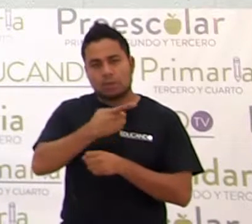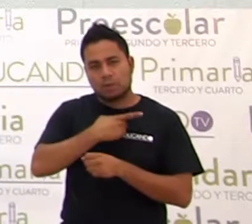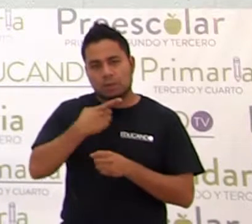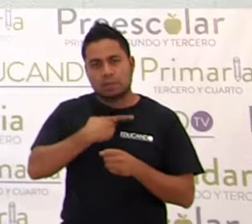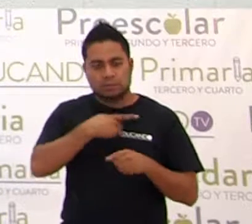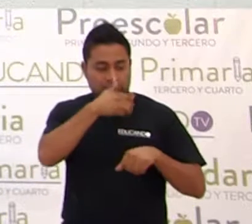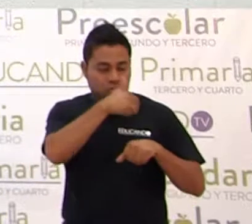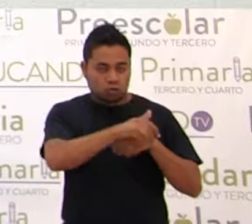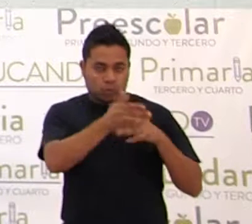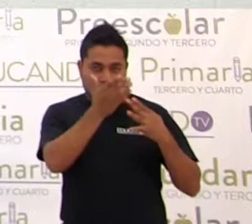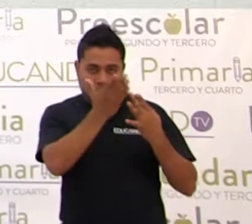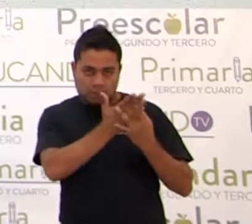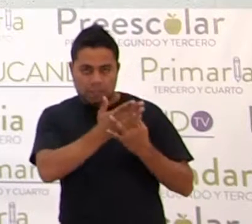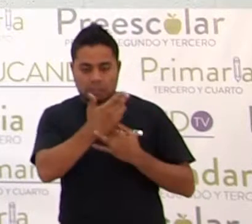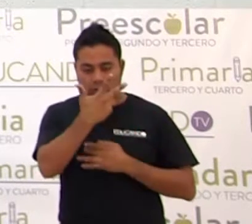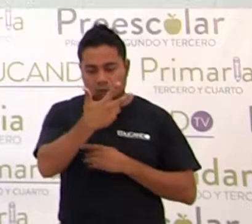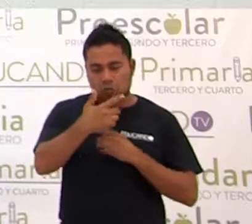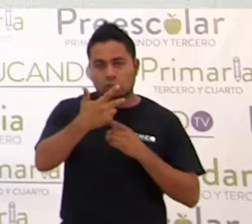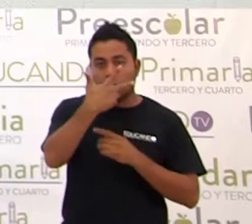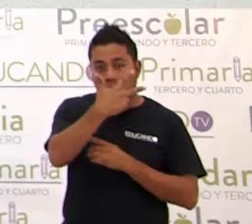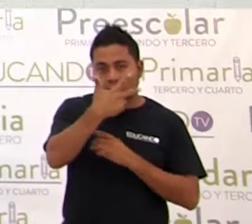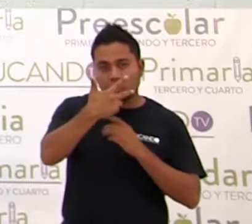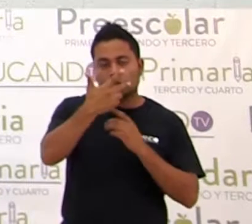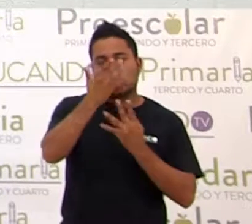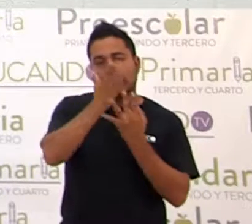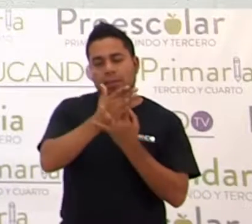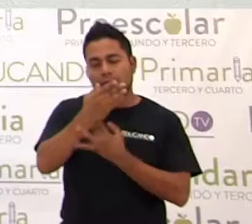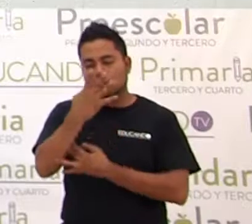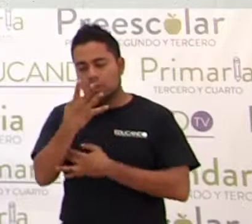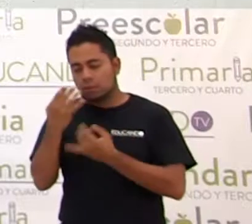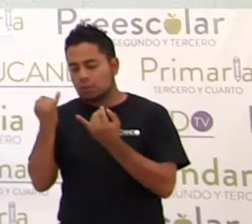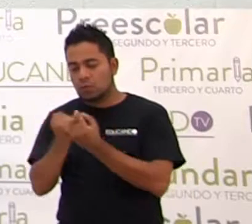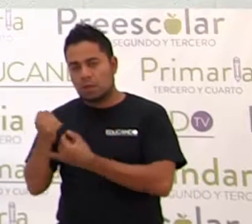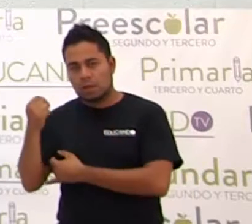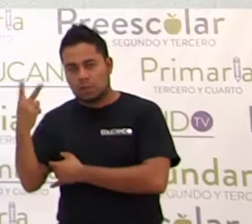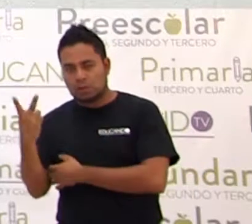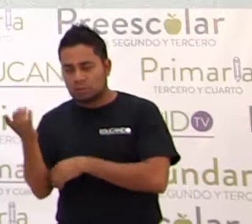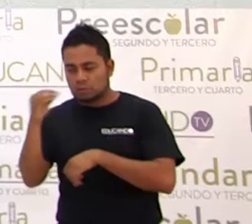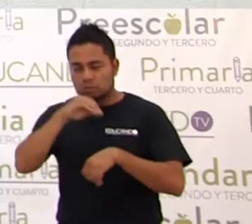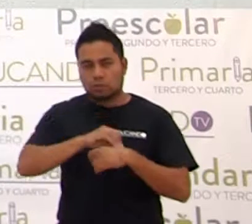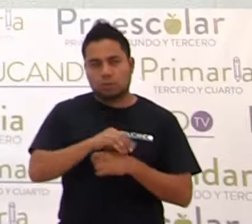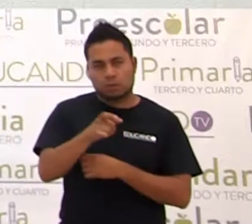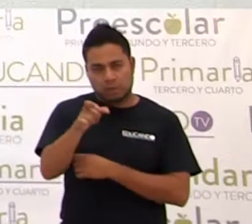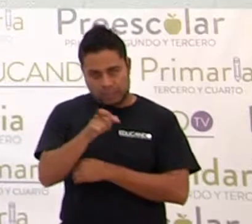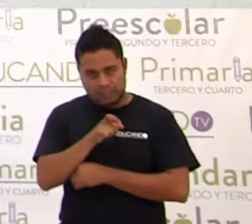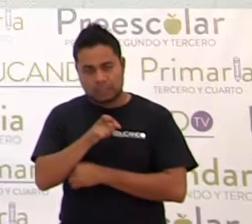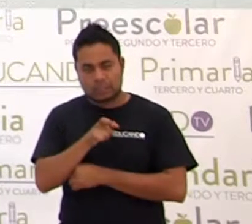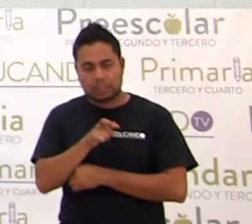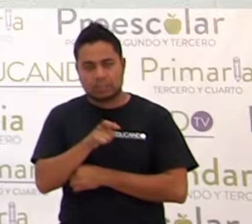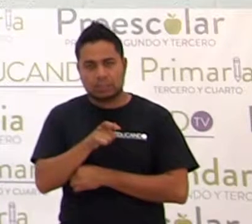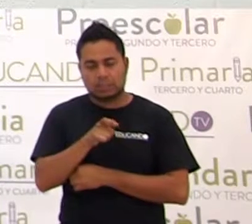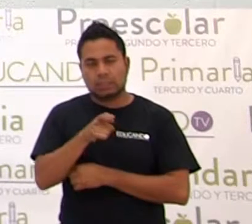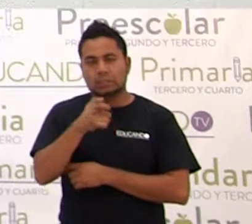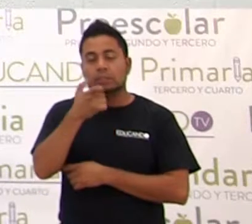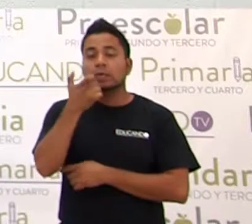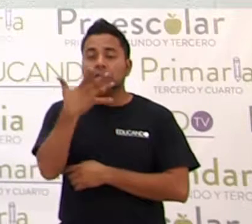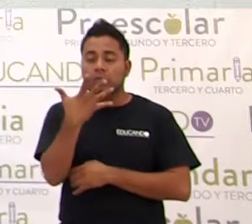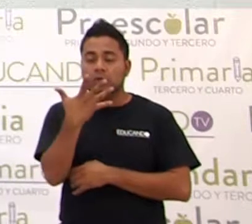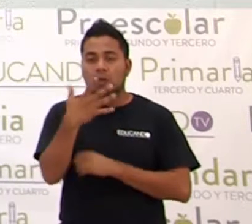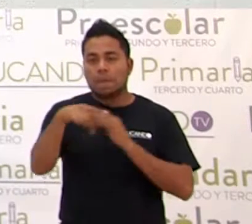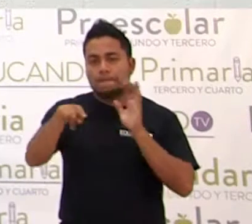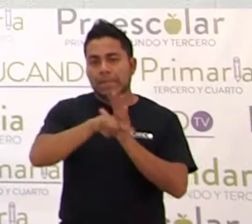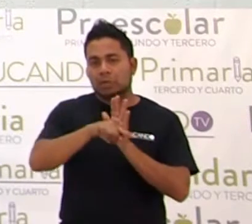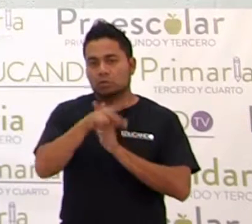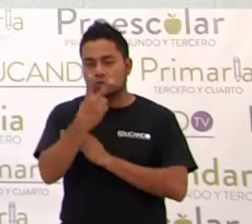coeficientes. Entonces, 8 entre 4, 2. Ponemos la x, 5 menos 2,